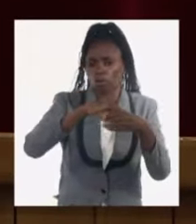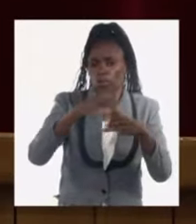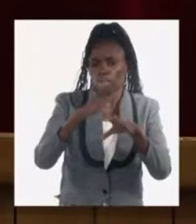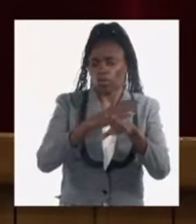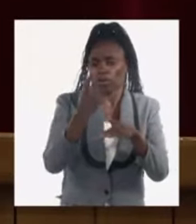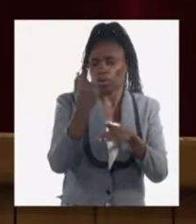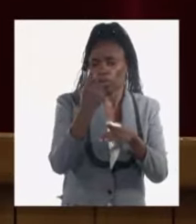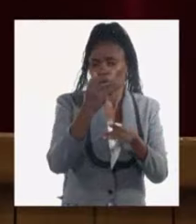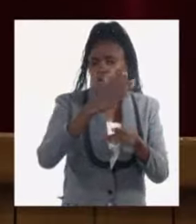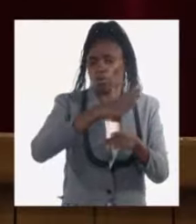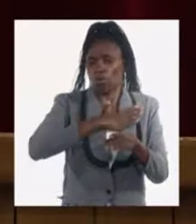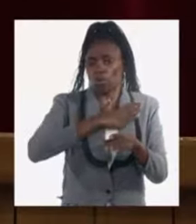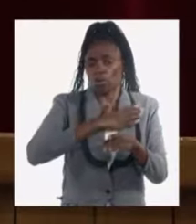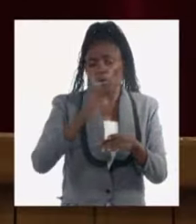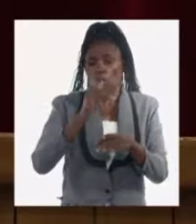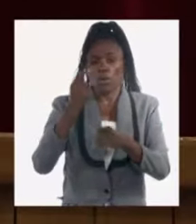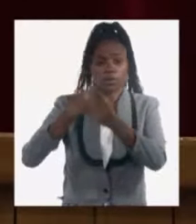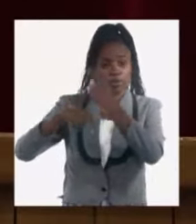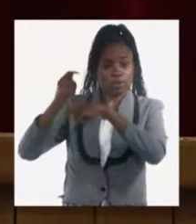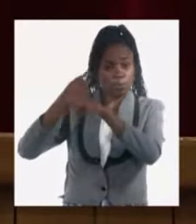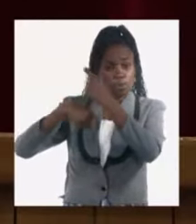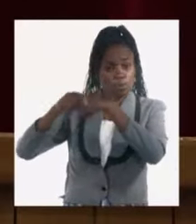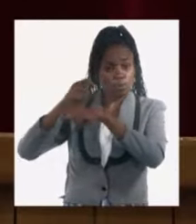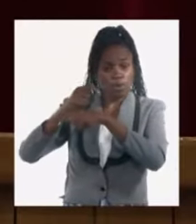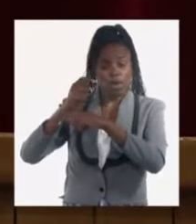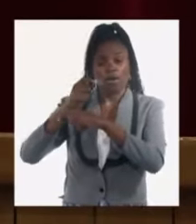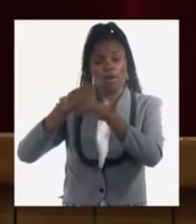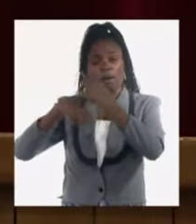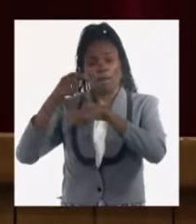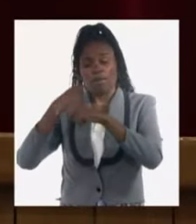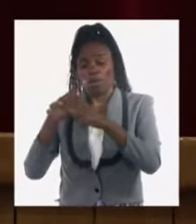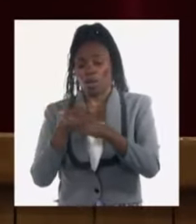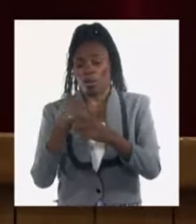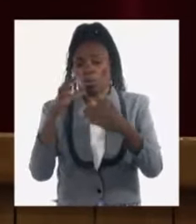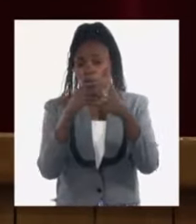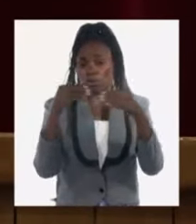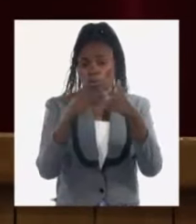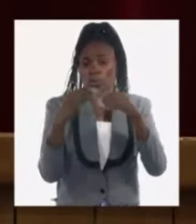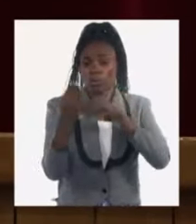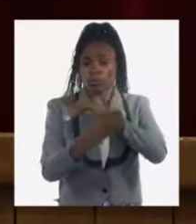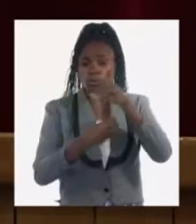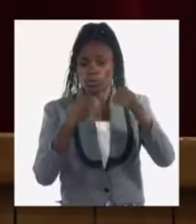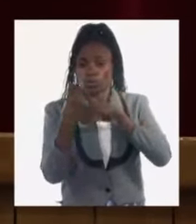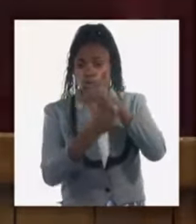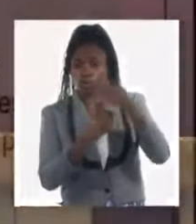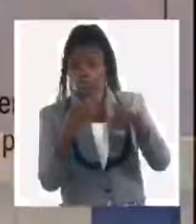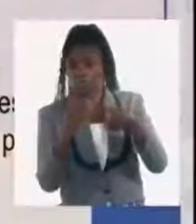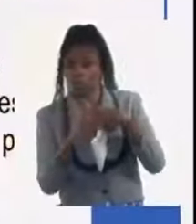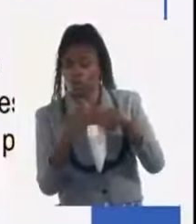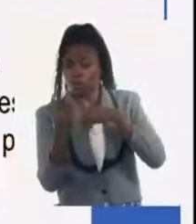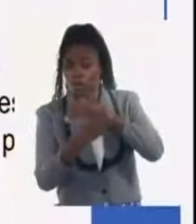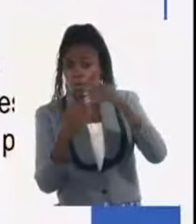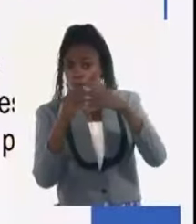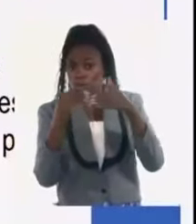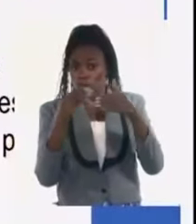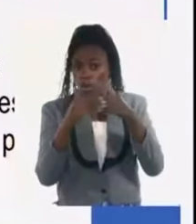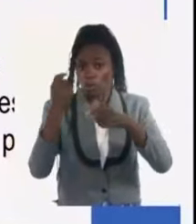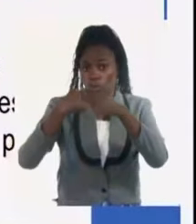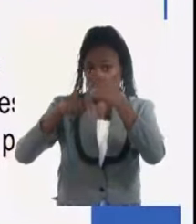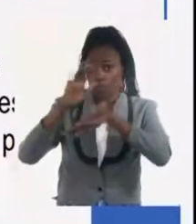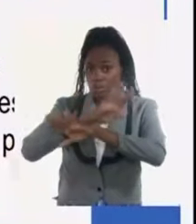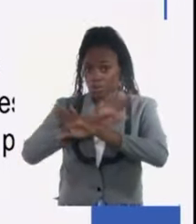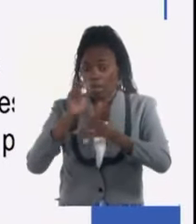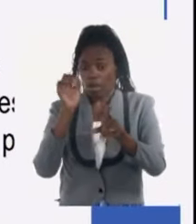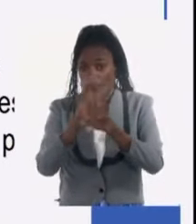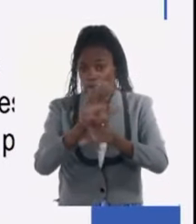económicos estatales exportadores a vender parte de sus divisas al tipo de cambio en mercado cambiario como un incentivo a la exportación esto ya